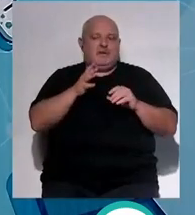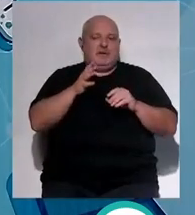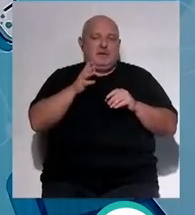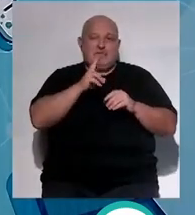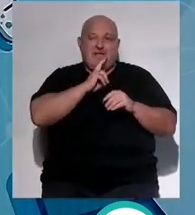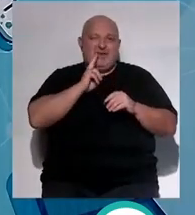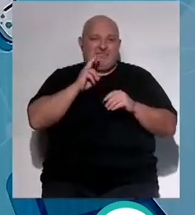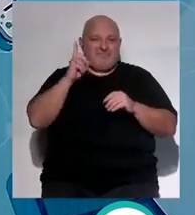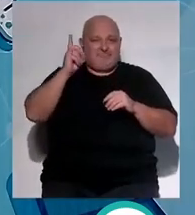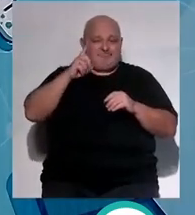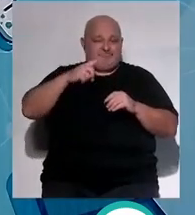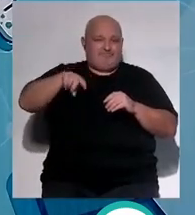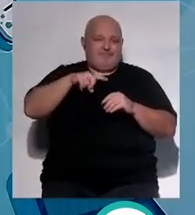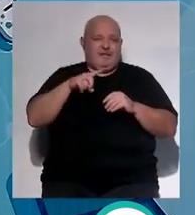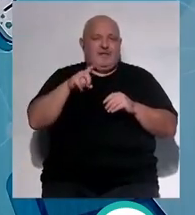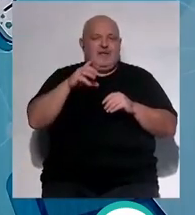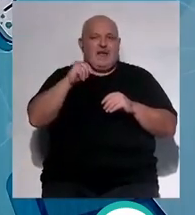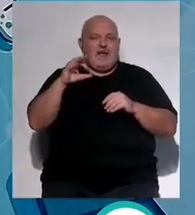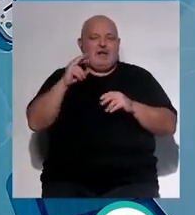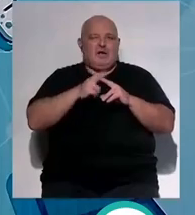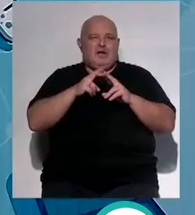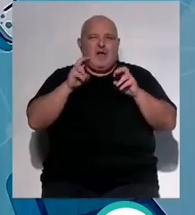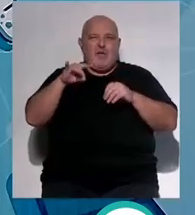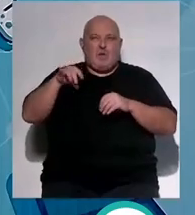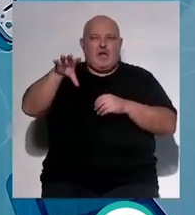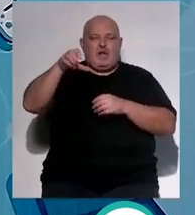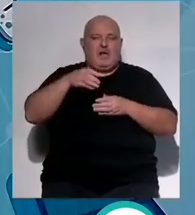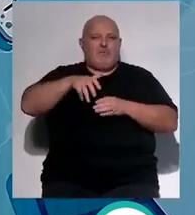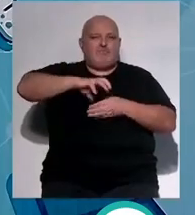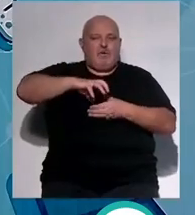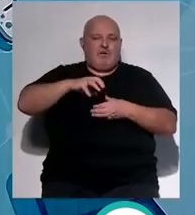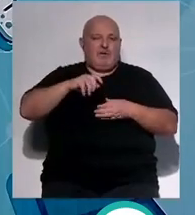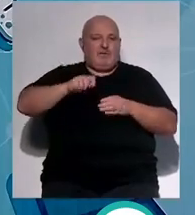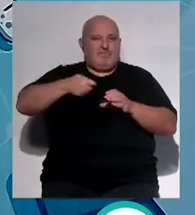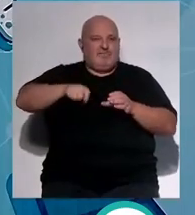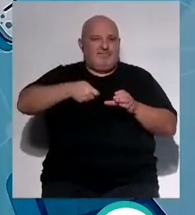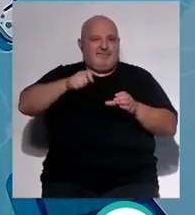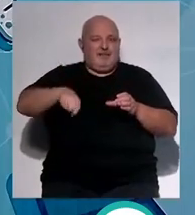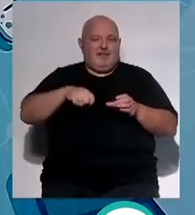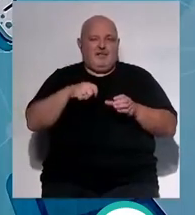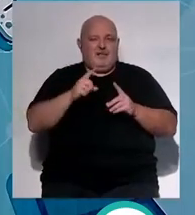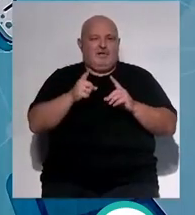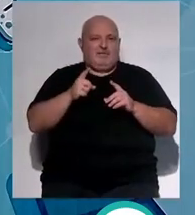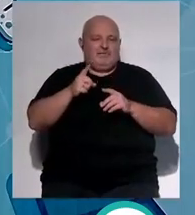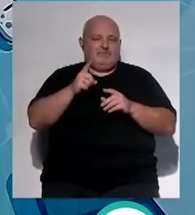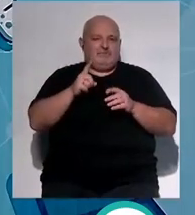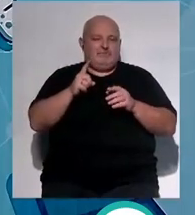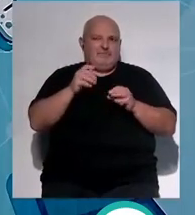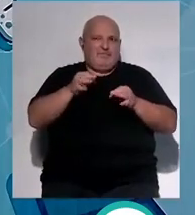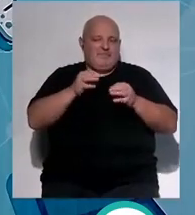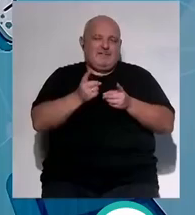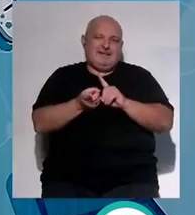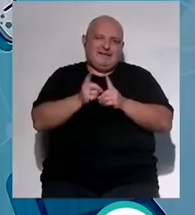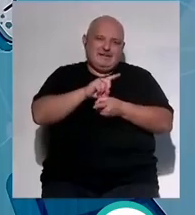las mamis que vaya cogiendo este cacao que tiene un montón de azúcar y el bote de cacao normal y vaya intercambiando cada vez más